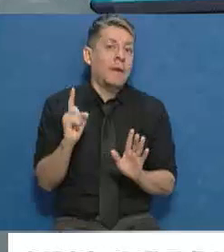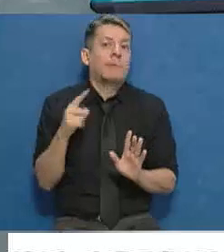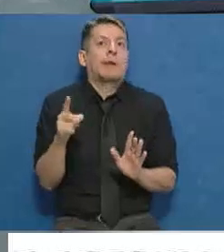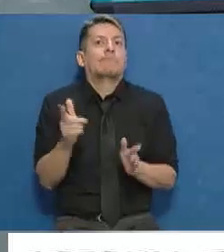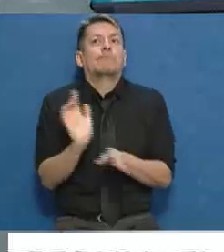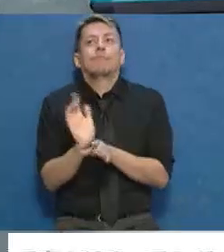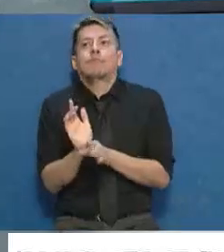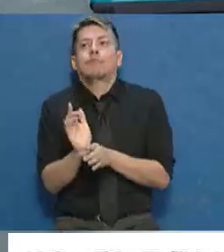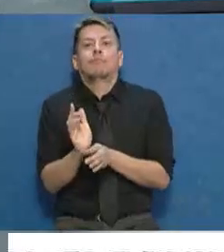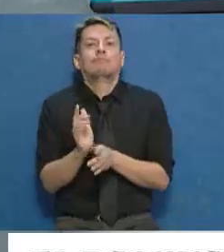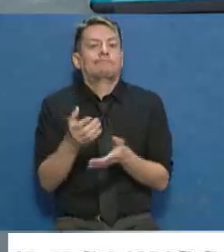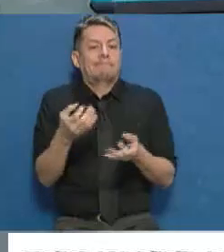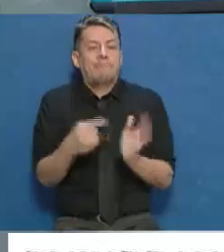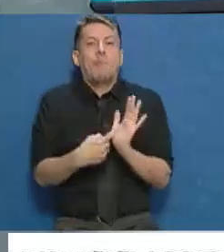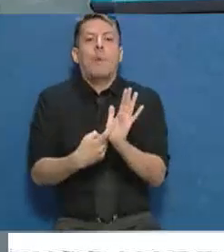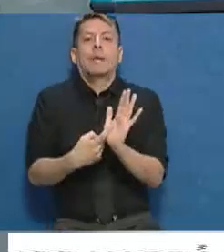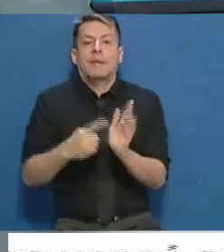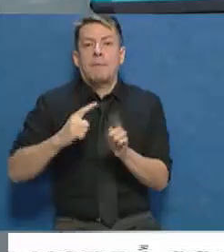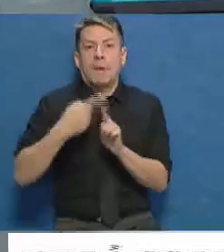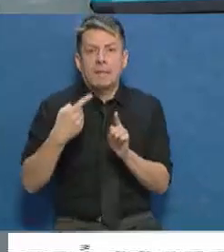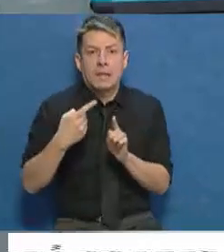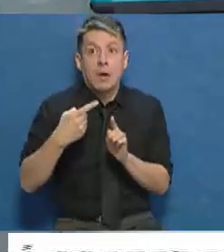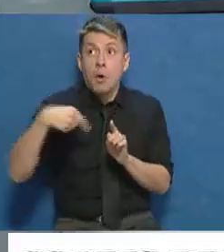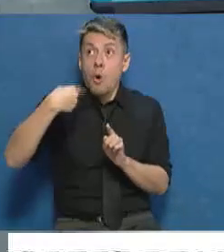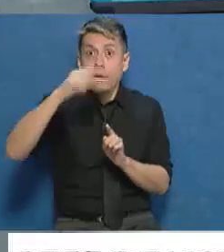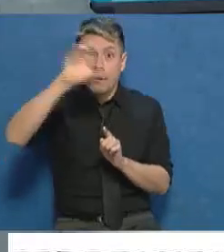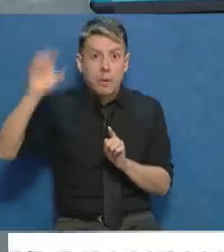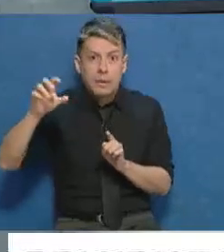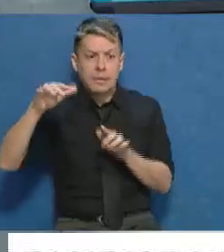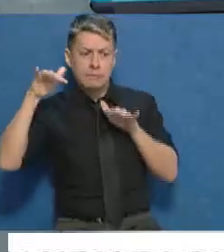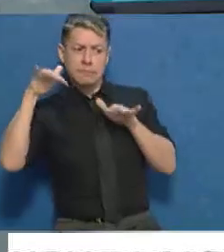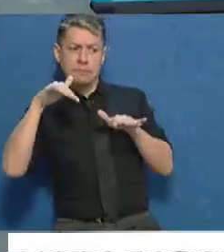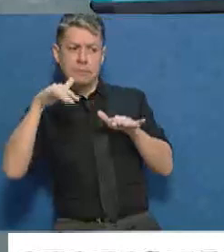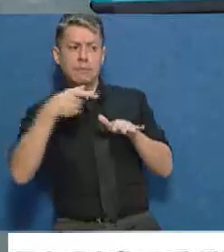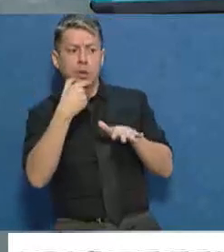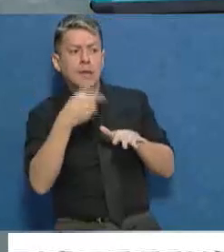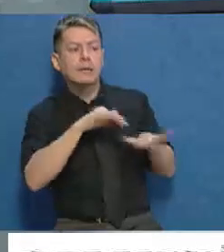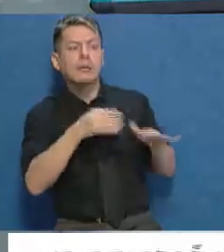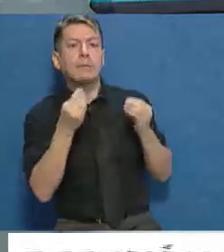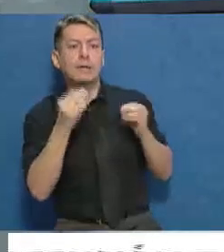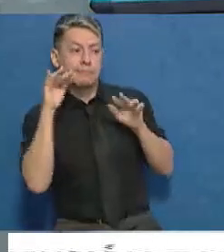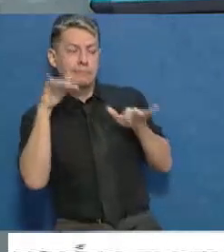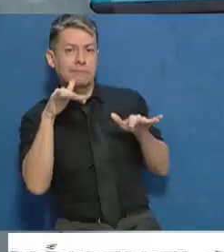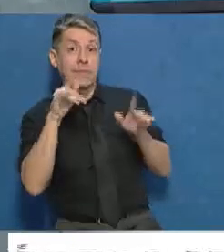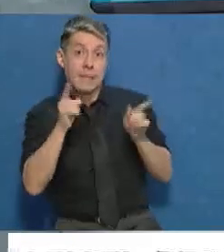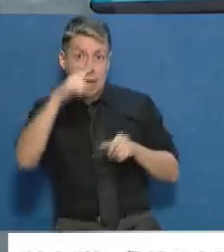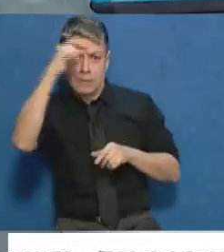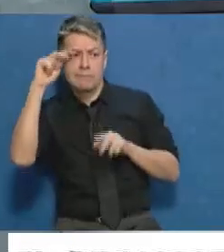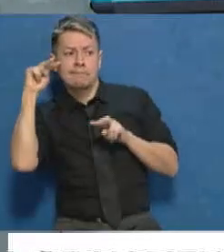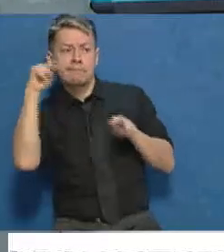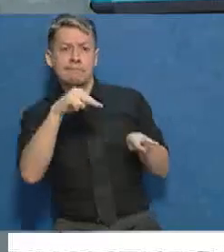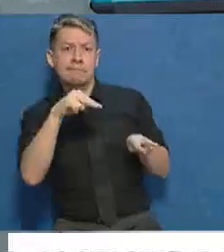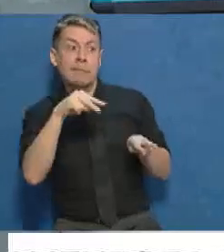gesto político. Digo, hacia las demás provincias del Coirco, que estaban mirando lo que pasaba hoy en Mendoza, incluso desde la Nación también,